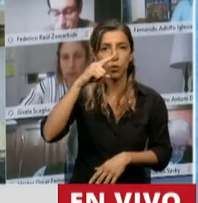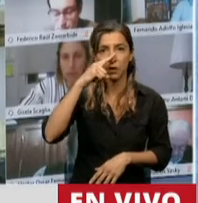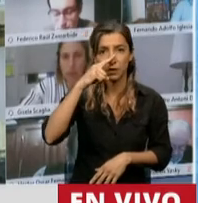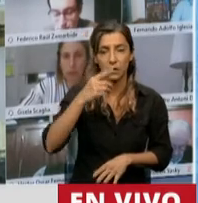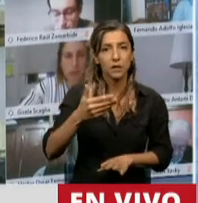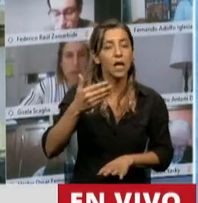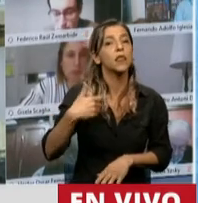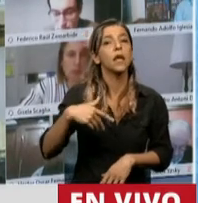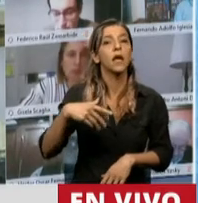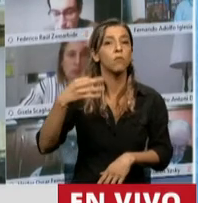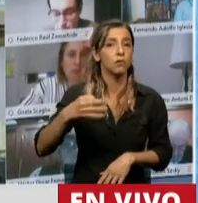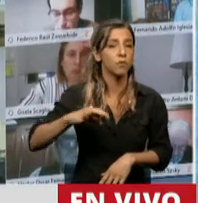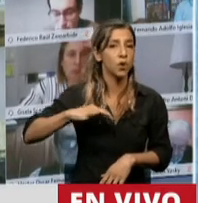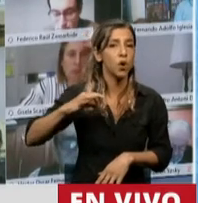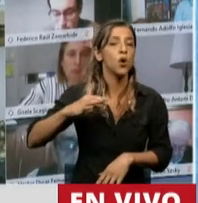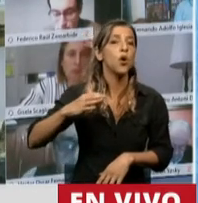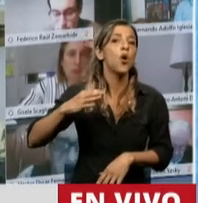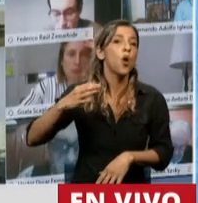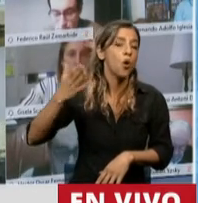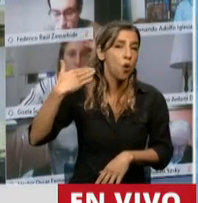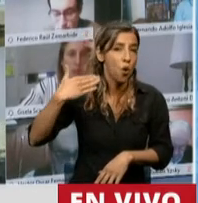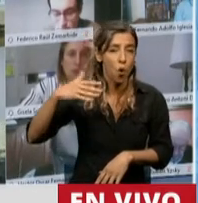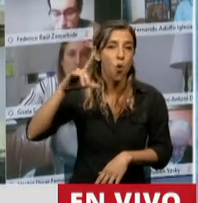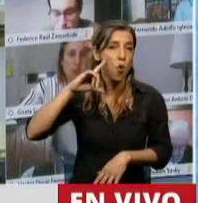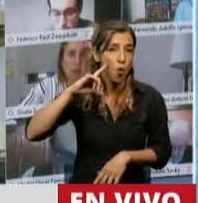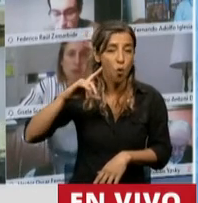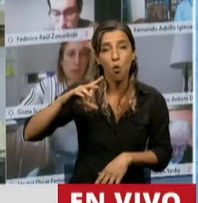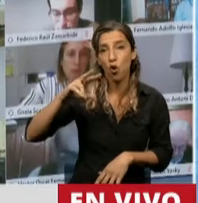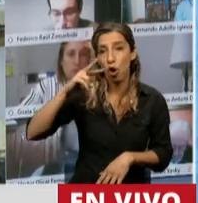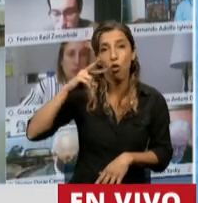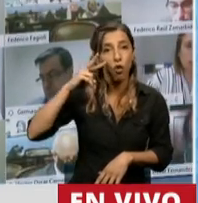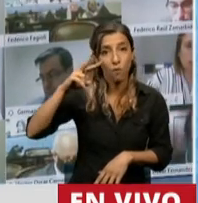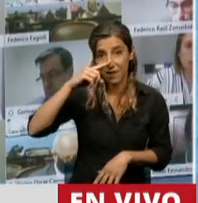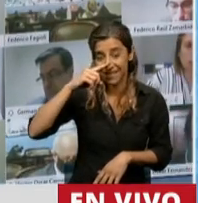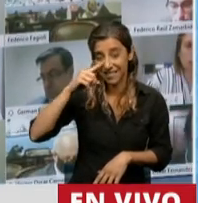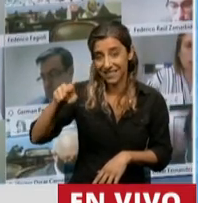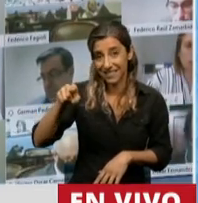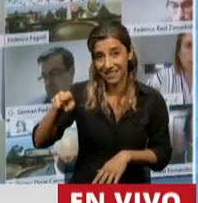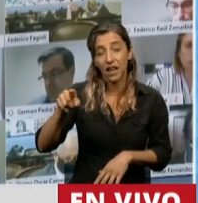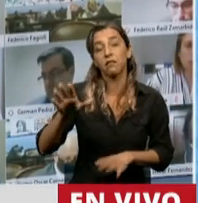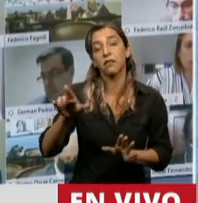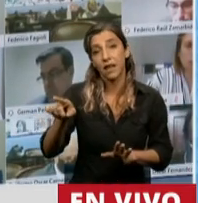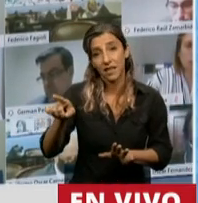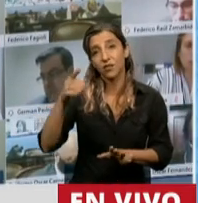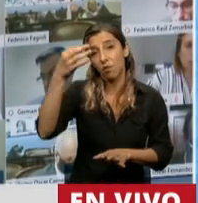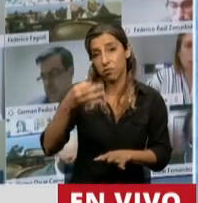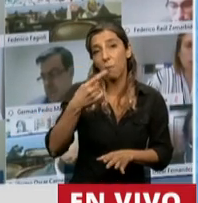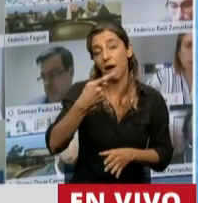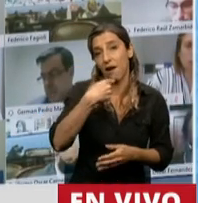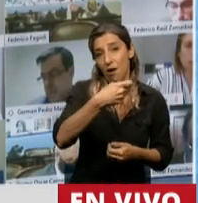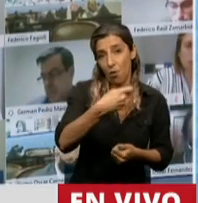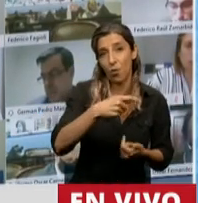previo a la reestatización del sistema integrado de jubilaciones y pensiones, otro hecho